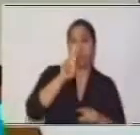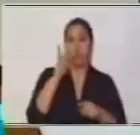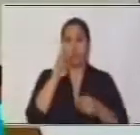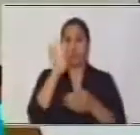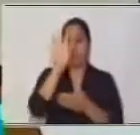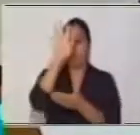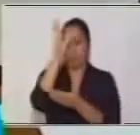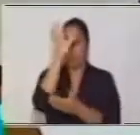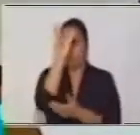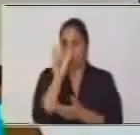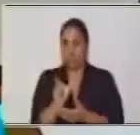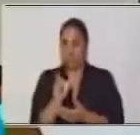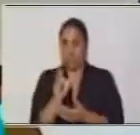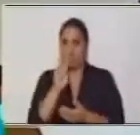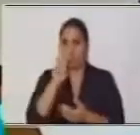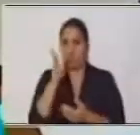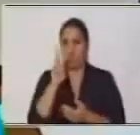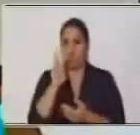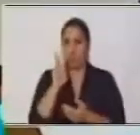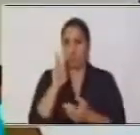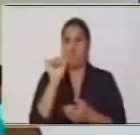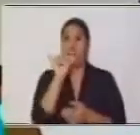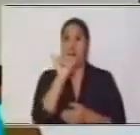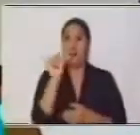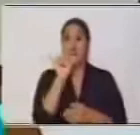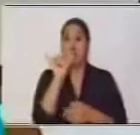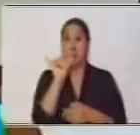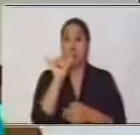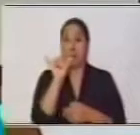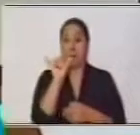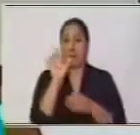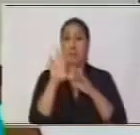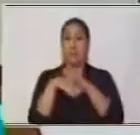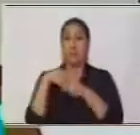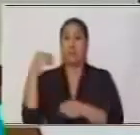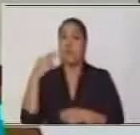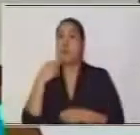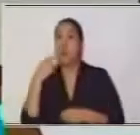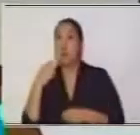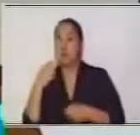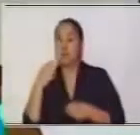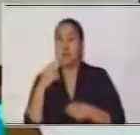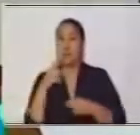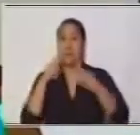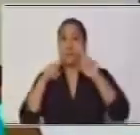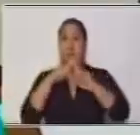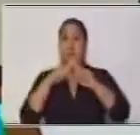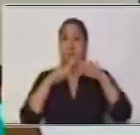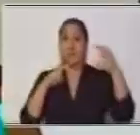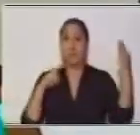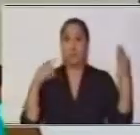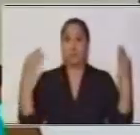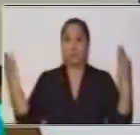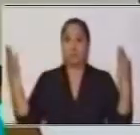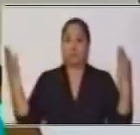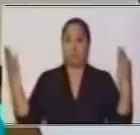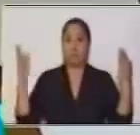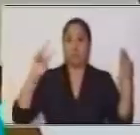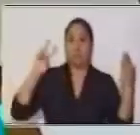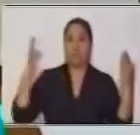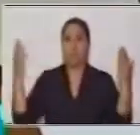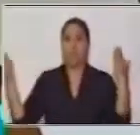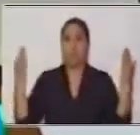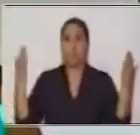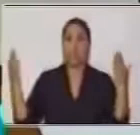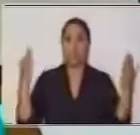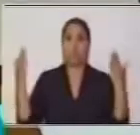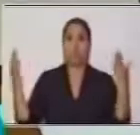extremos.